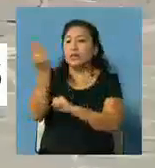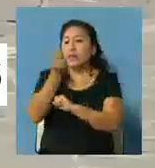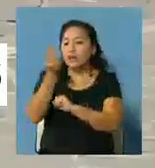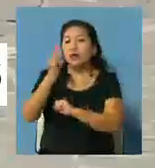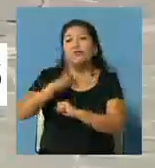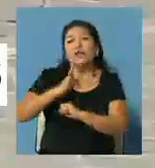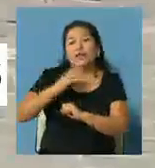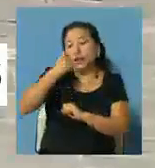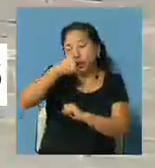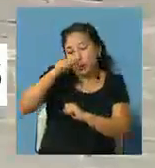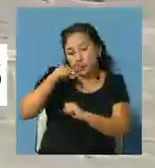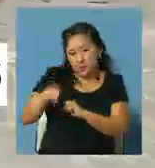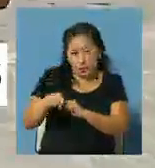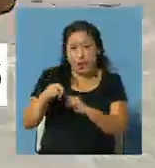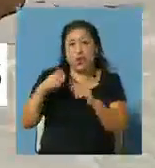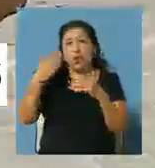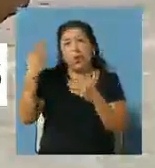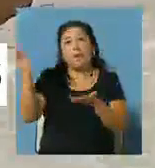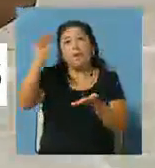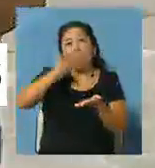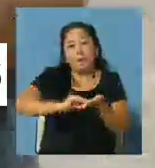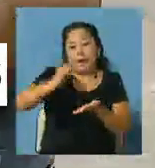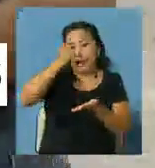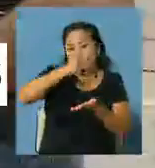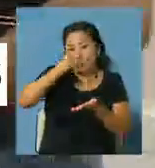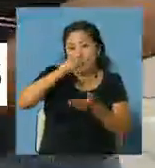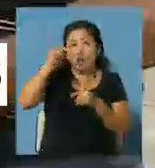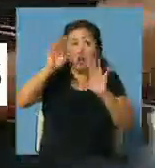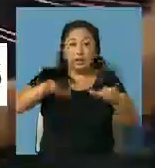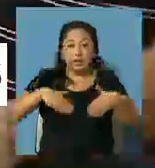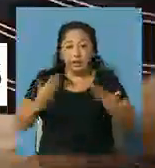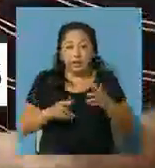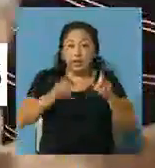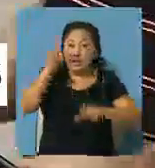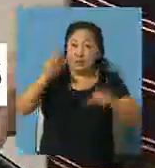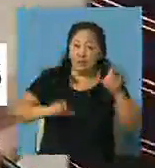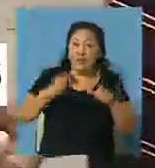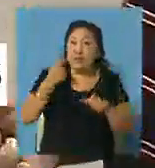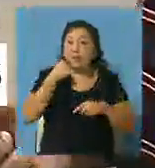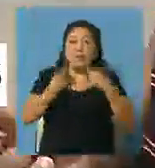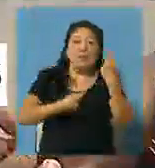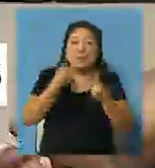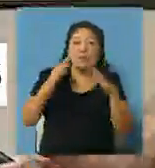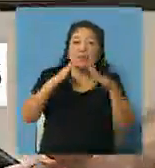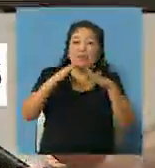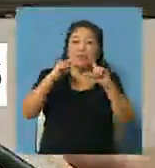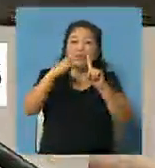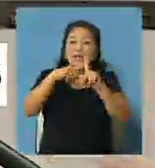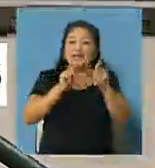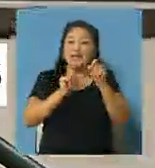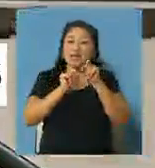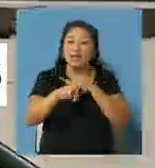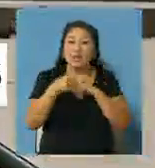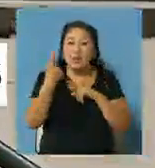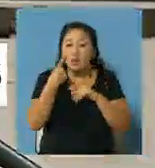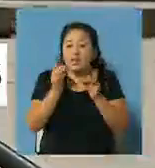faltaba el día domingo es decir, se agregue el día domingo por eso la gente tiene que preguntar en sus iglesias, de los barrios en